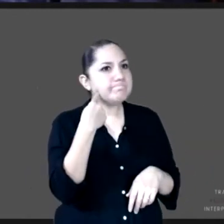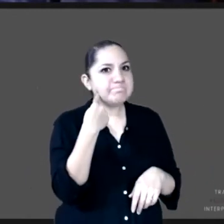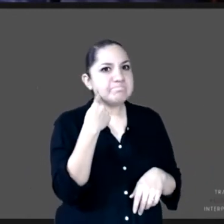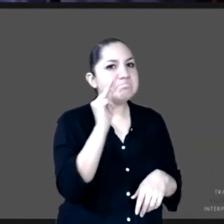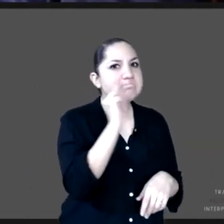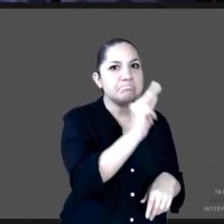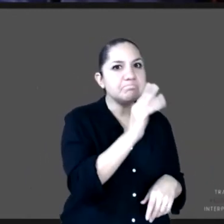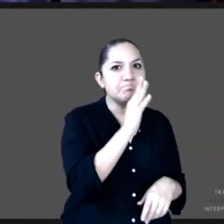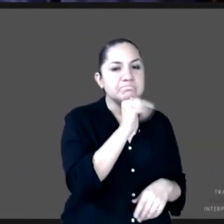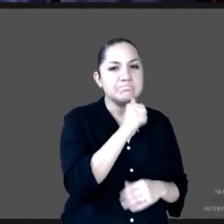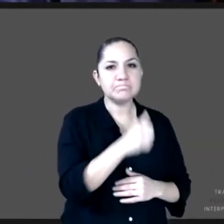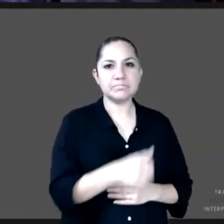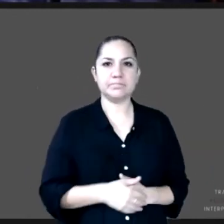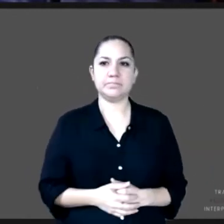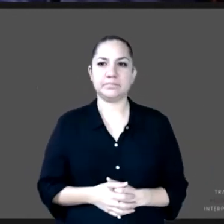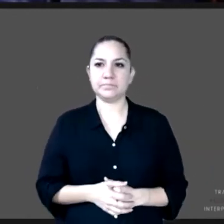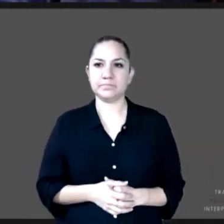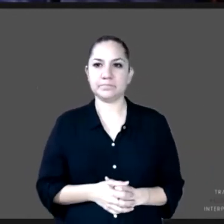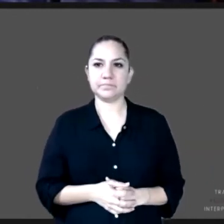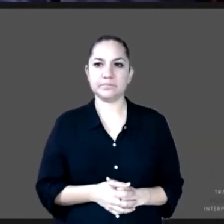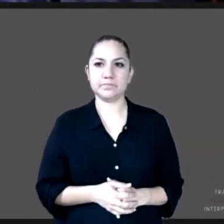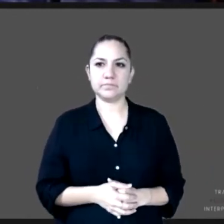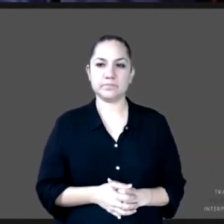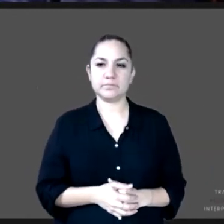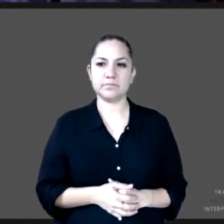virtudes. No está mal, ¿verdad?